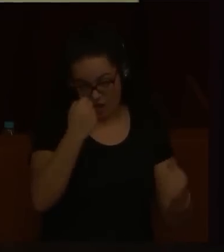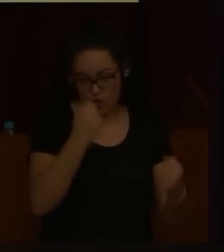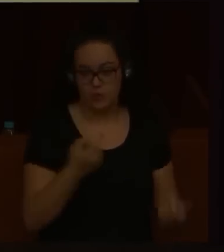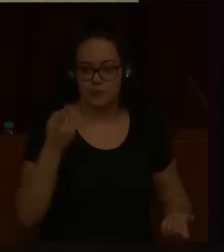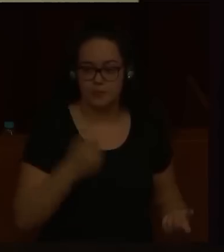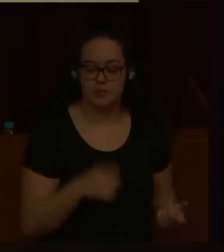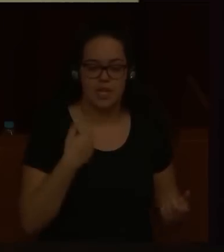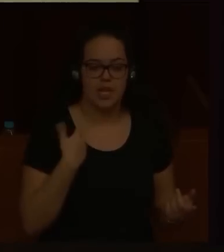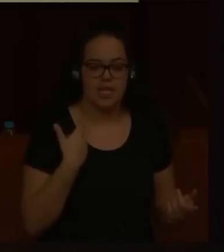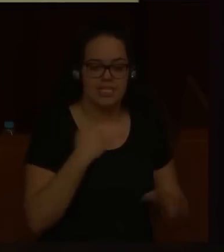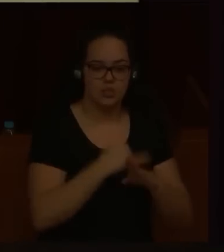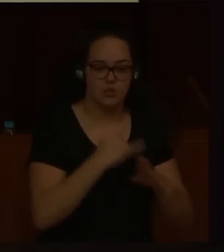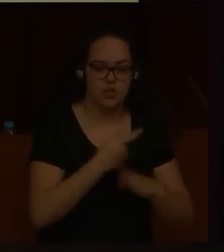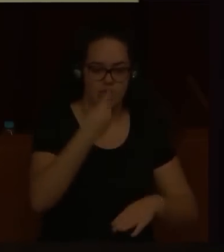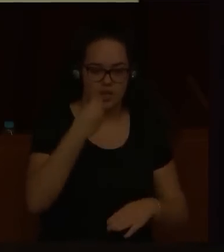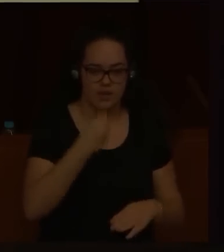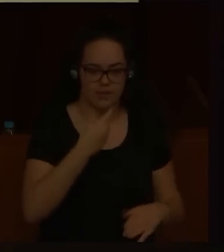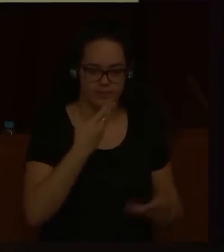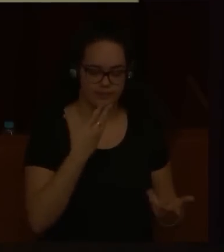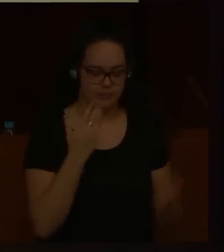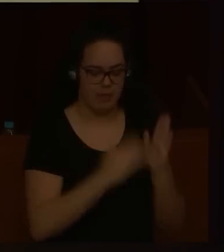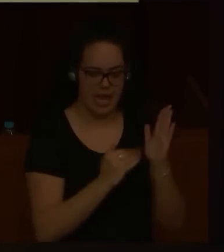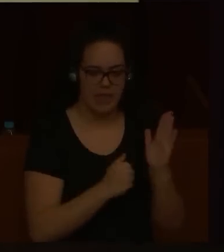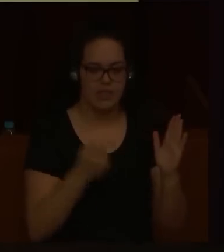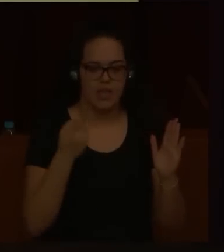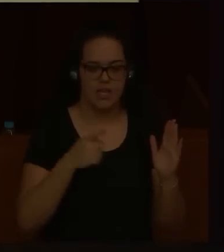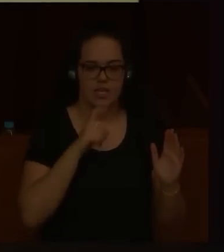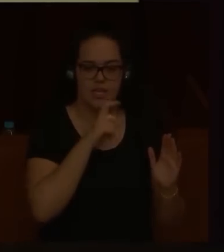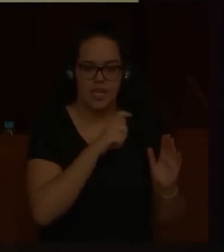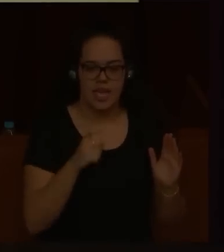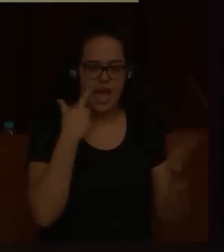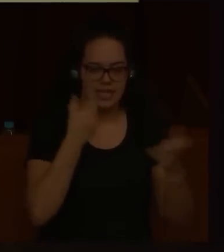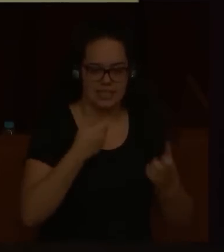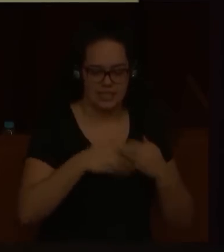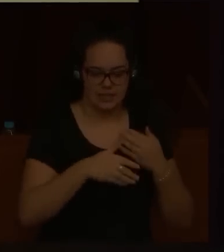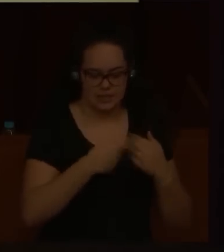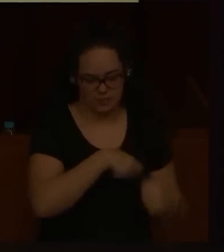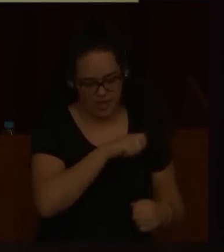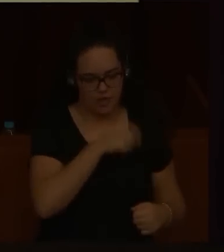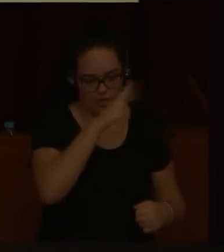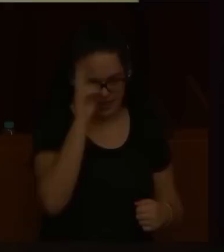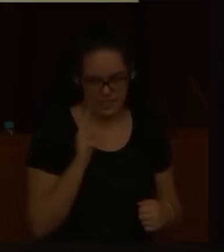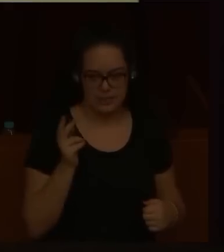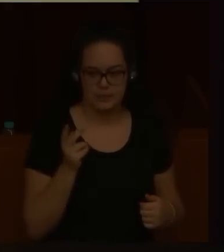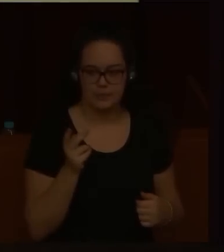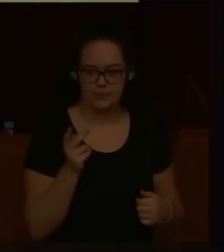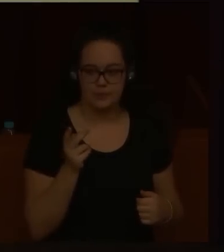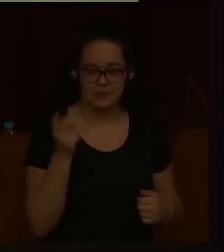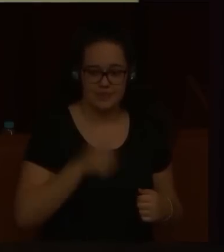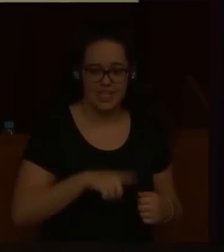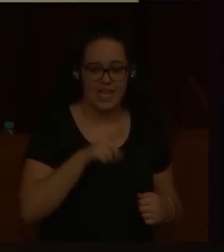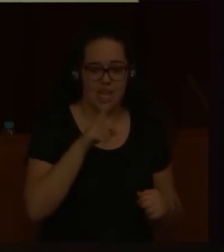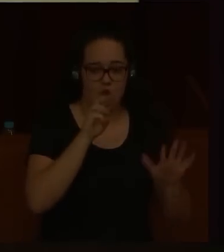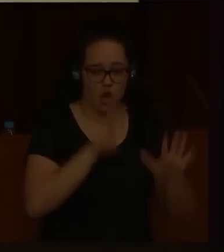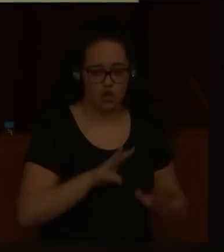Artes de Valencia, del Instituto Amatier de Arte Hispánico de Barcelona, de la Fundación de Arte Hispánico de Madrid. El 8 de enero de 2010